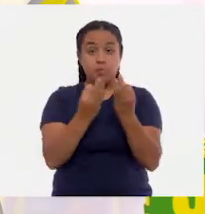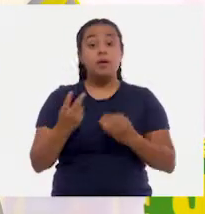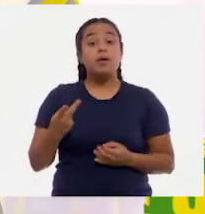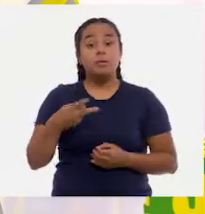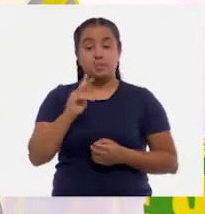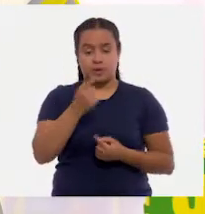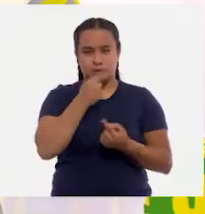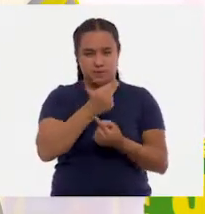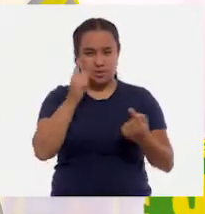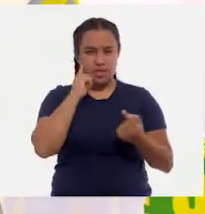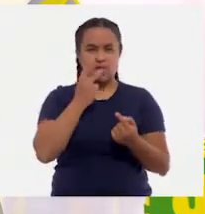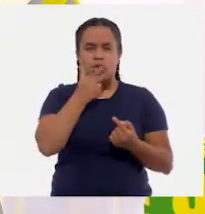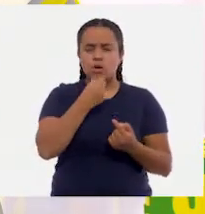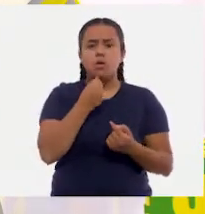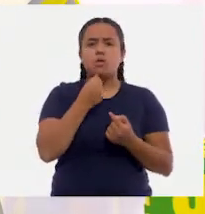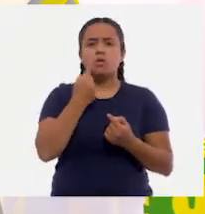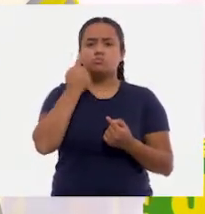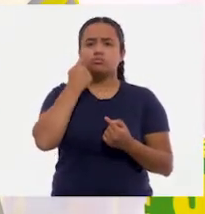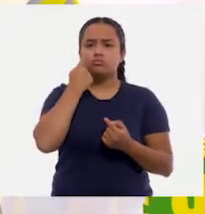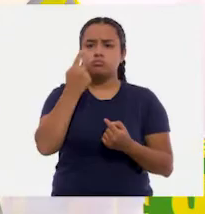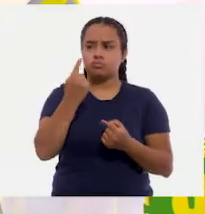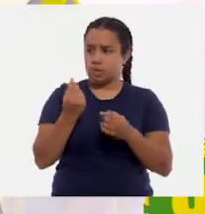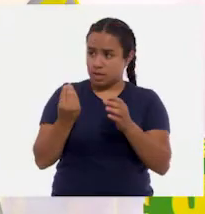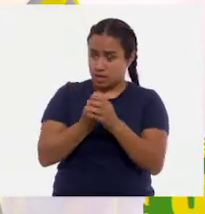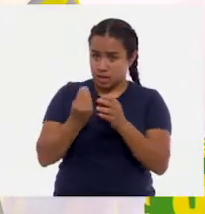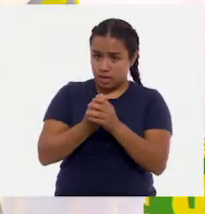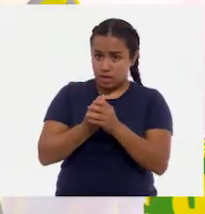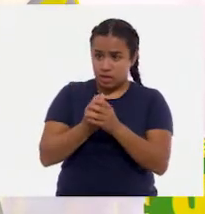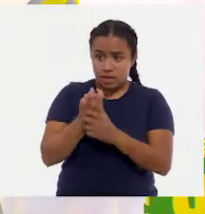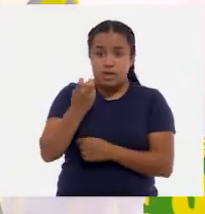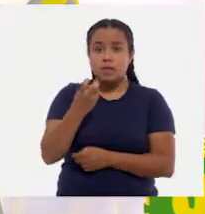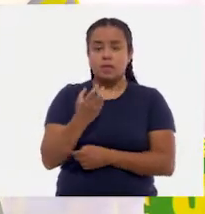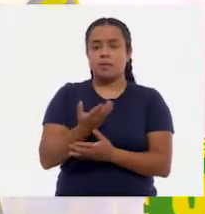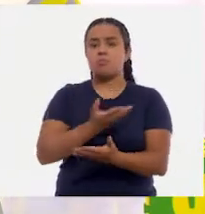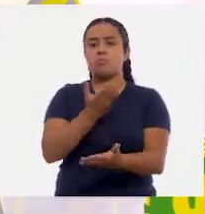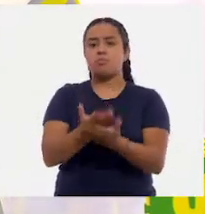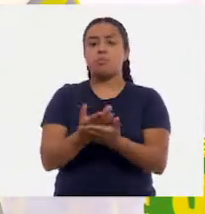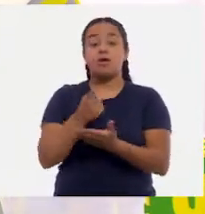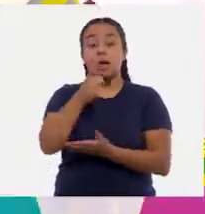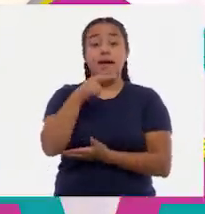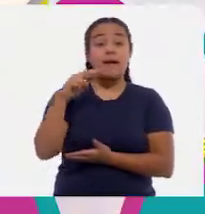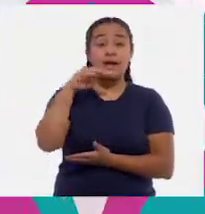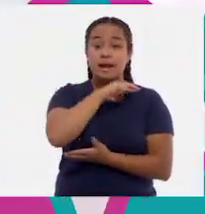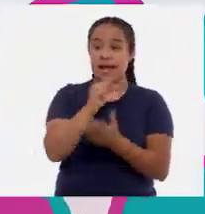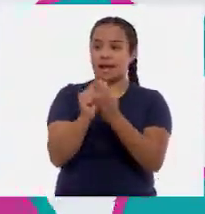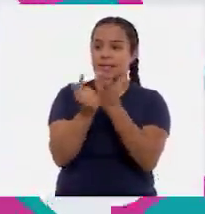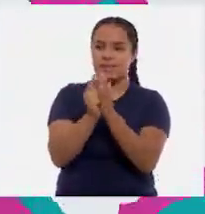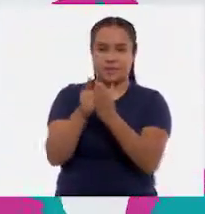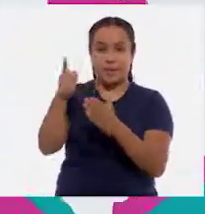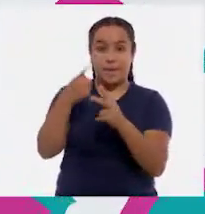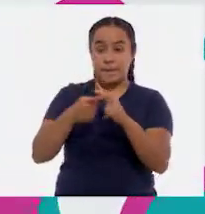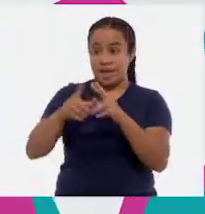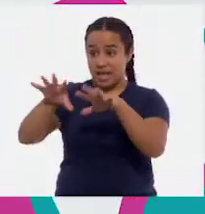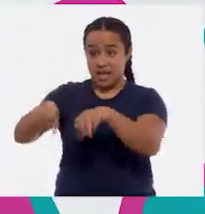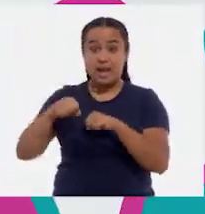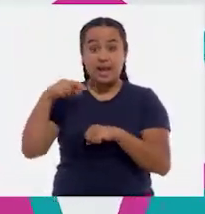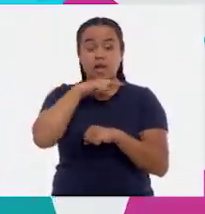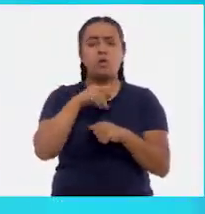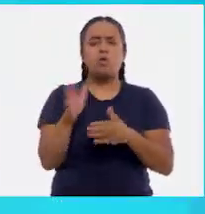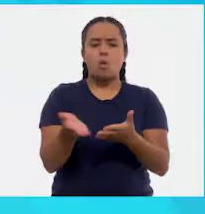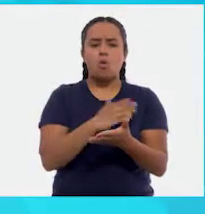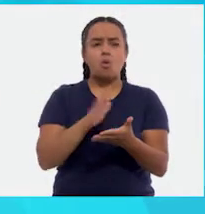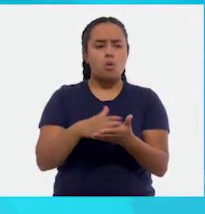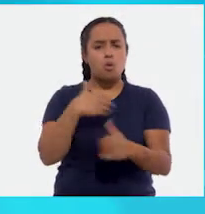le decimos a las niñas y a los niños que para esta clase les vamos a pedir que vayan rápido por su libro de matemáticas y lo abran en la página